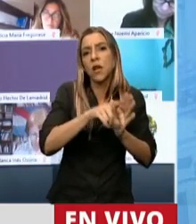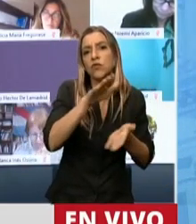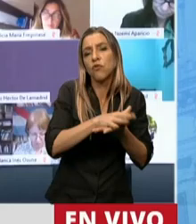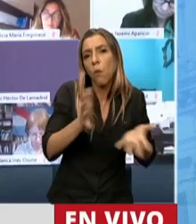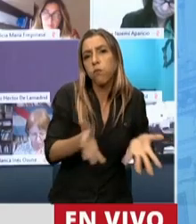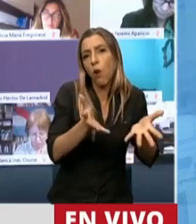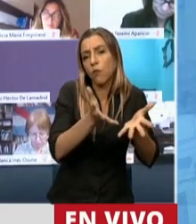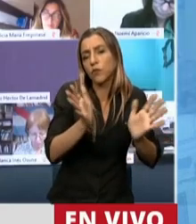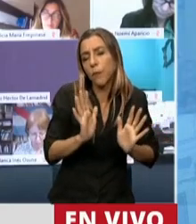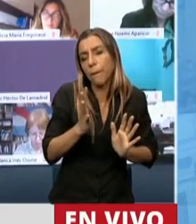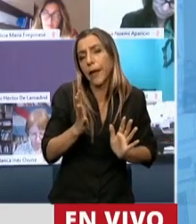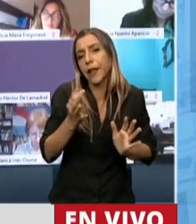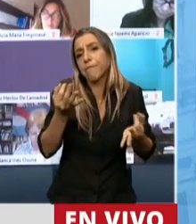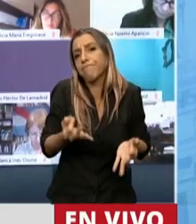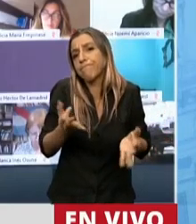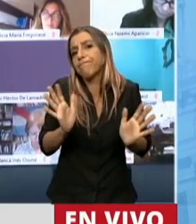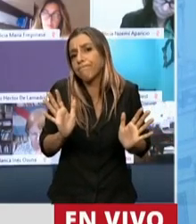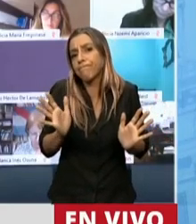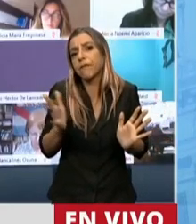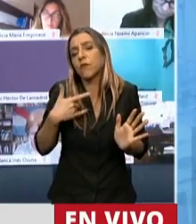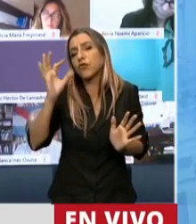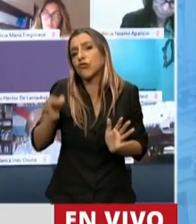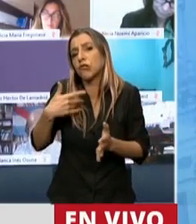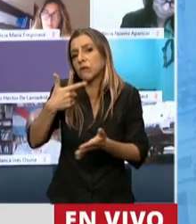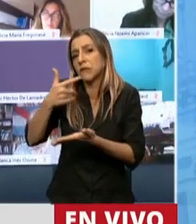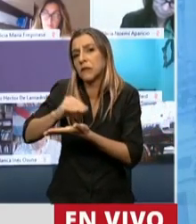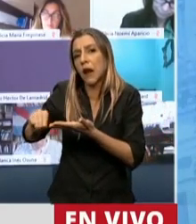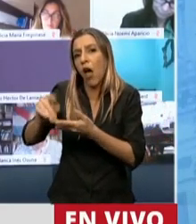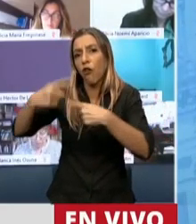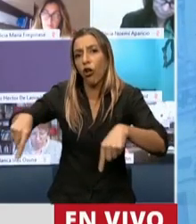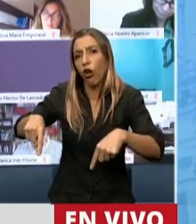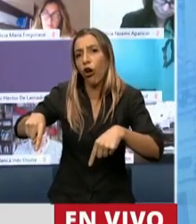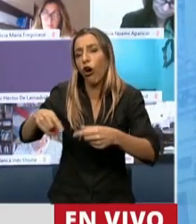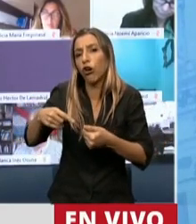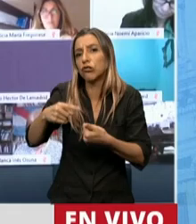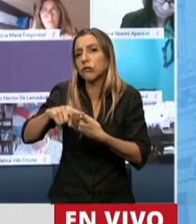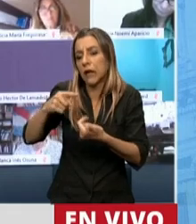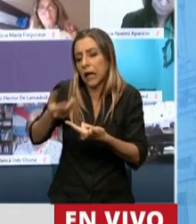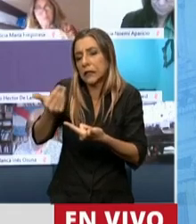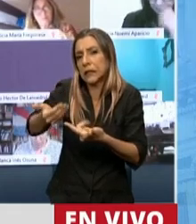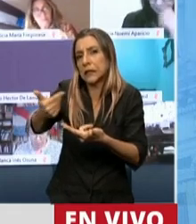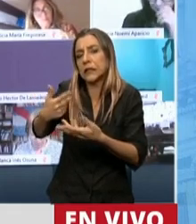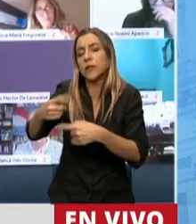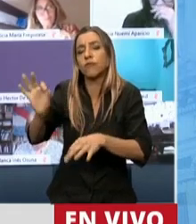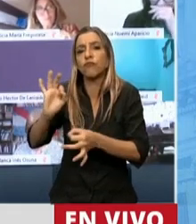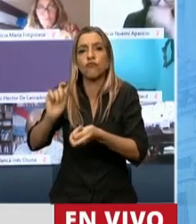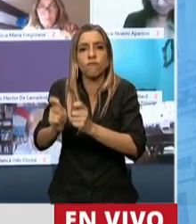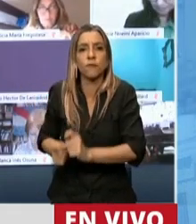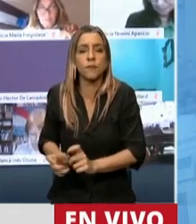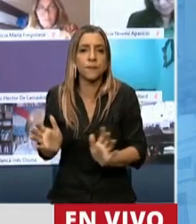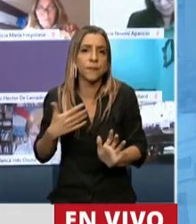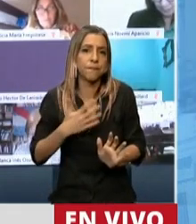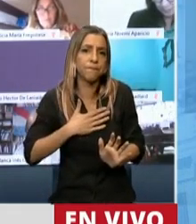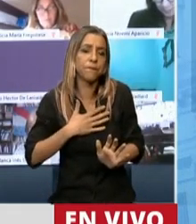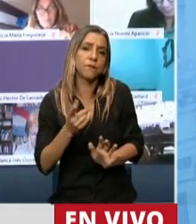producto del ajuste fenomenal que se hizo en el Senado en esta cuestión. Y no se está teniendo un criterio básico que en realidad es una ley de